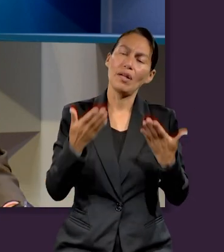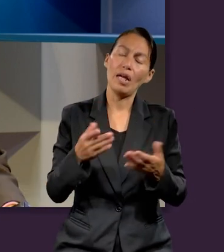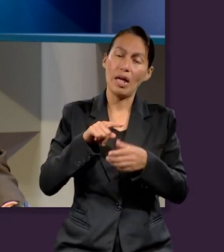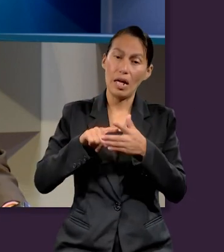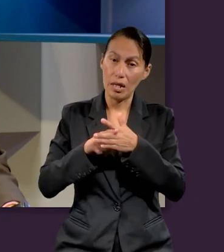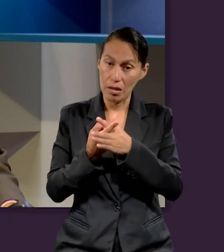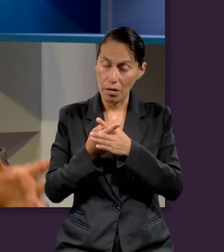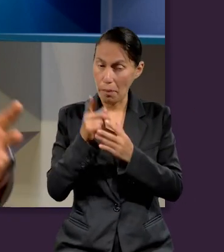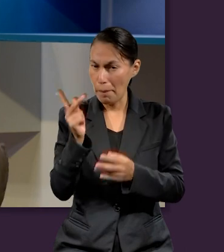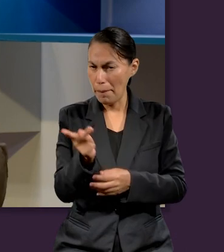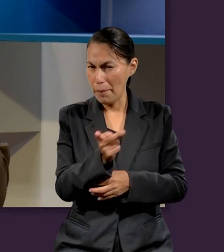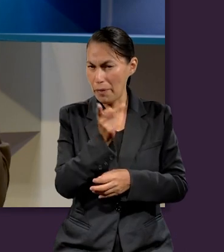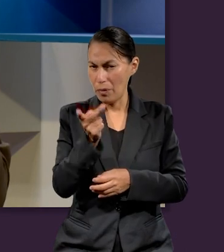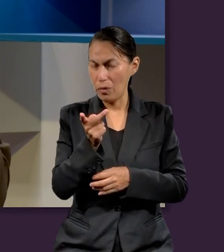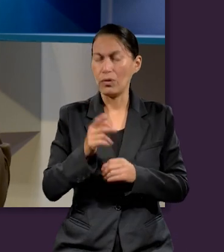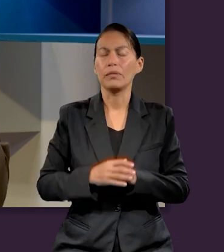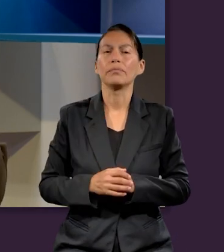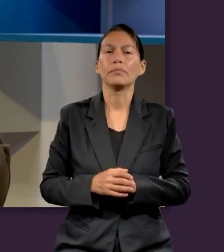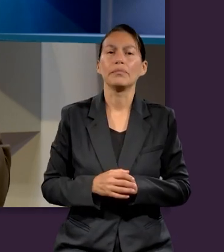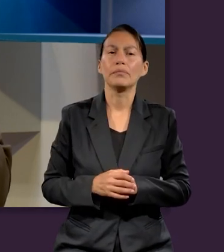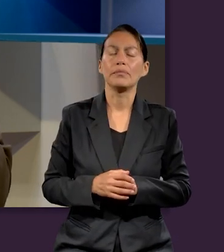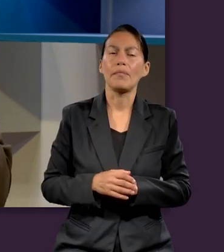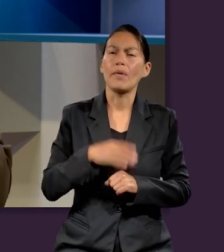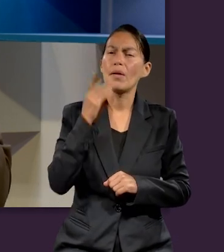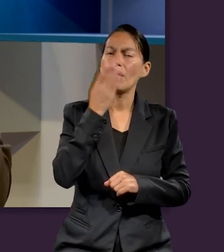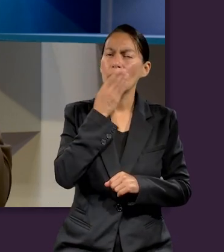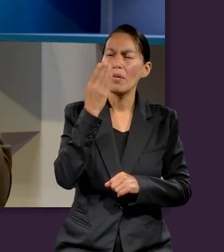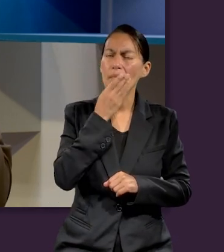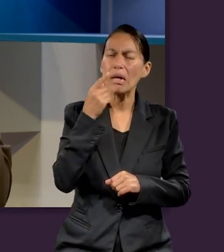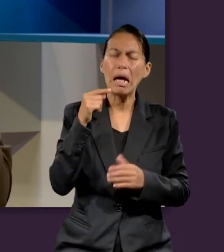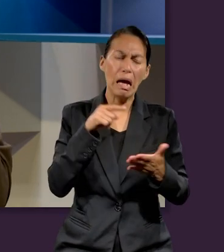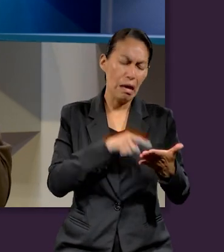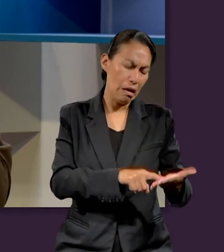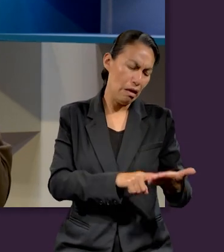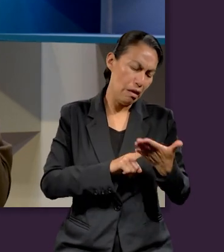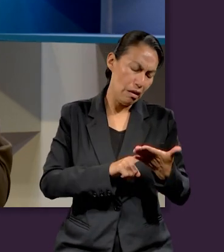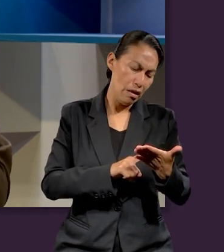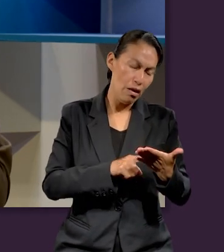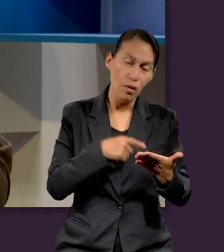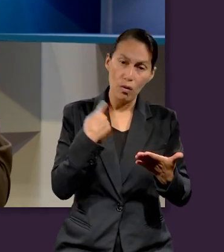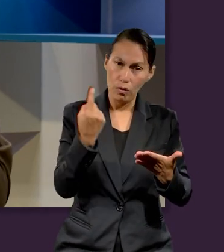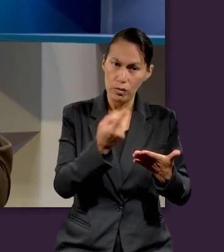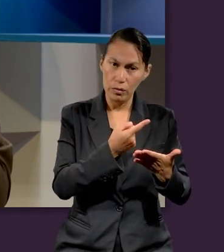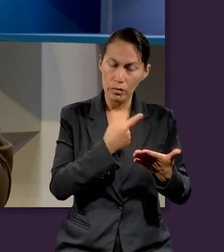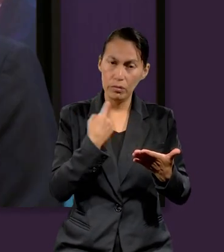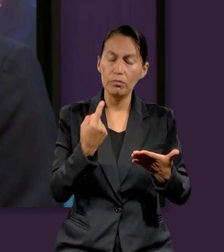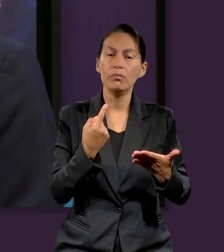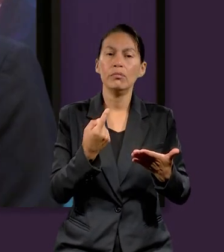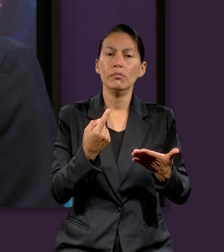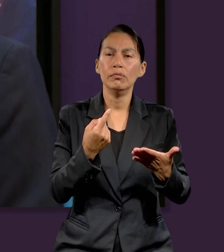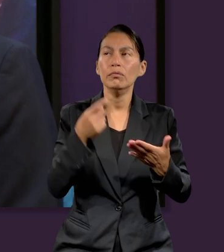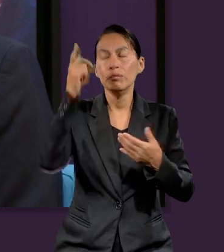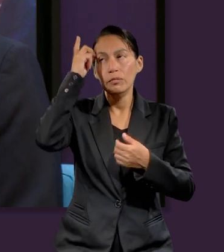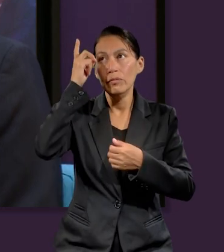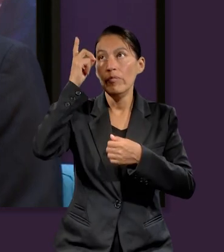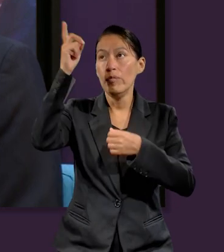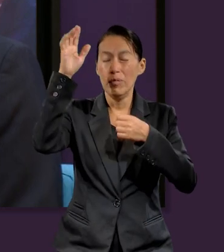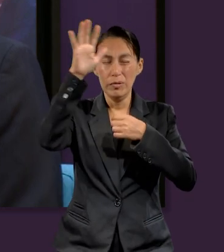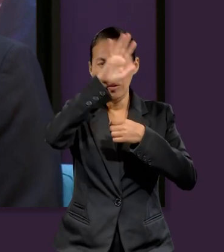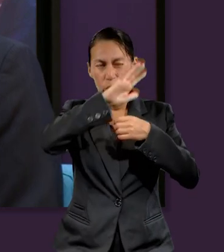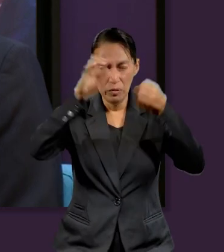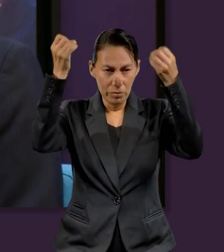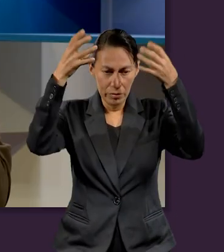una pregunta. ¿Por qué creen ustedes que la Biblia hace el énfasis para que nosotros